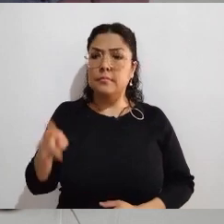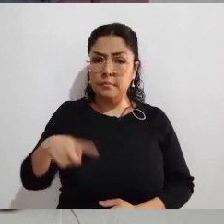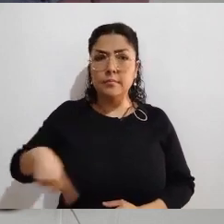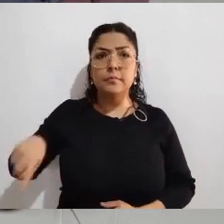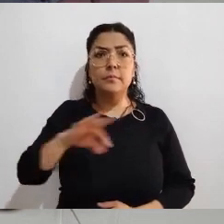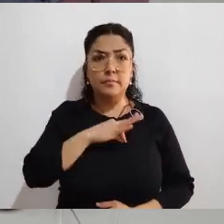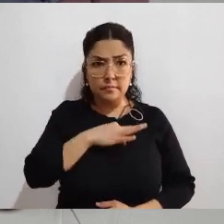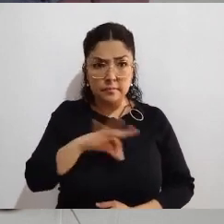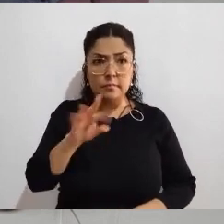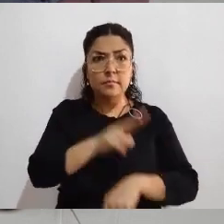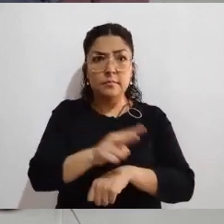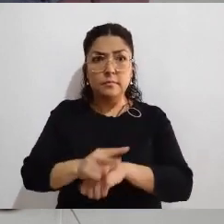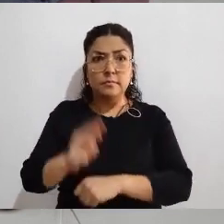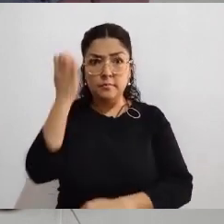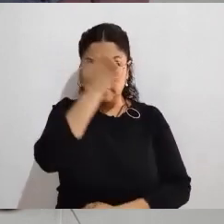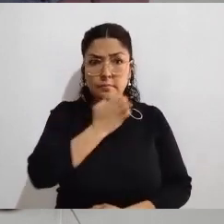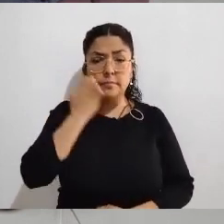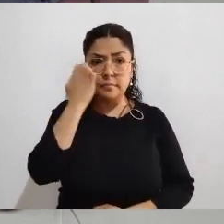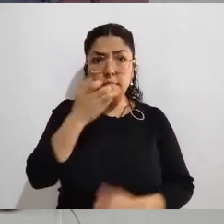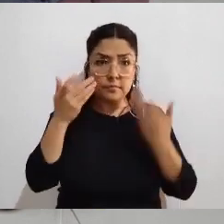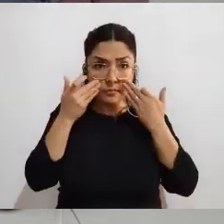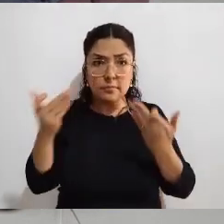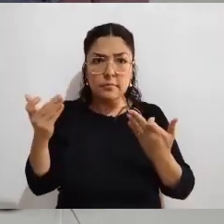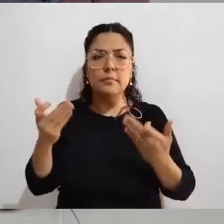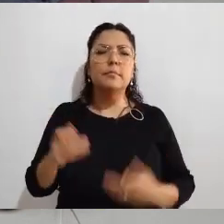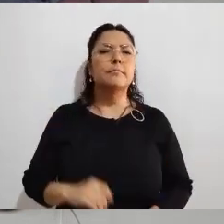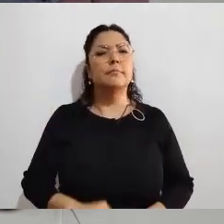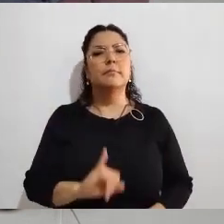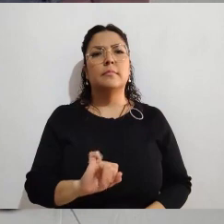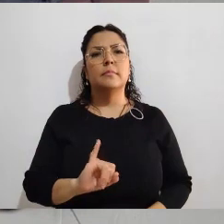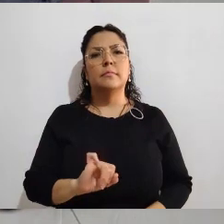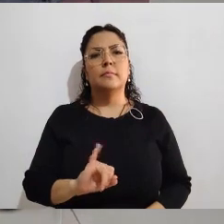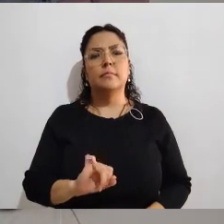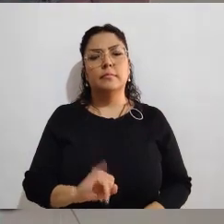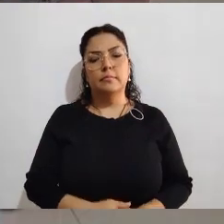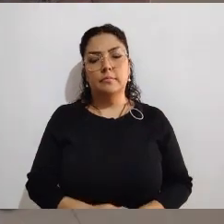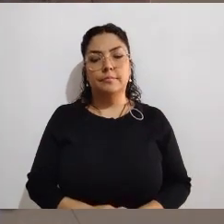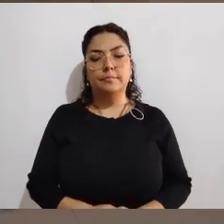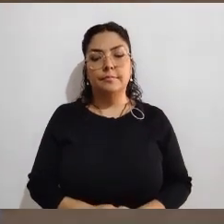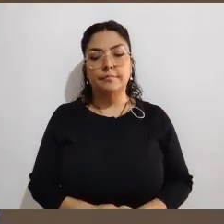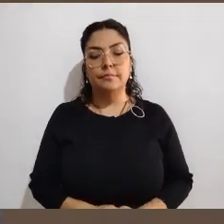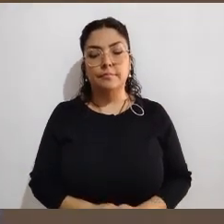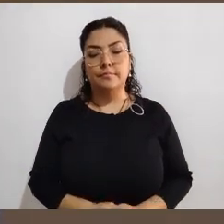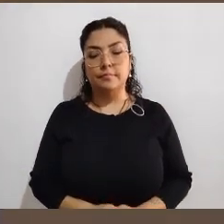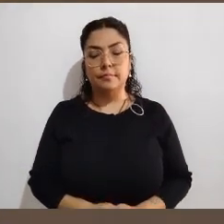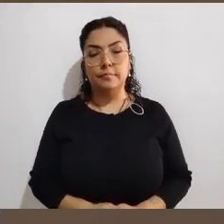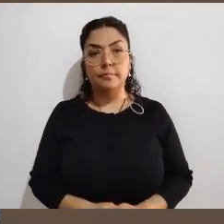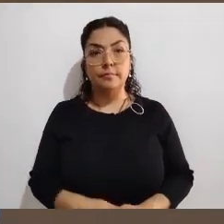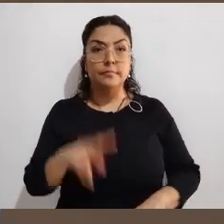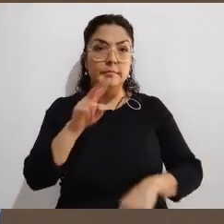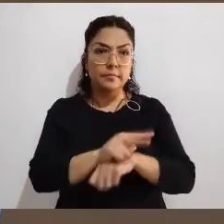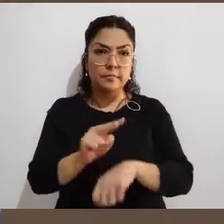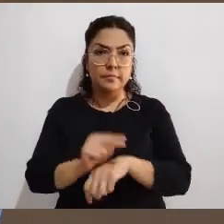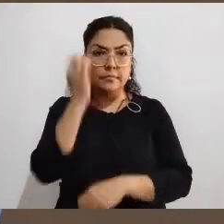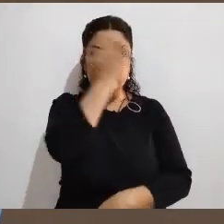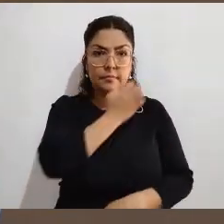mecanismo, una buena opción para que puedan ejercer ese derecho. Sí, claro que sí. Hay que recordar que la observación electoral es un derecho